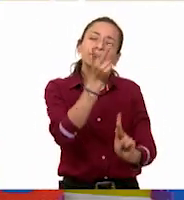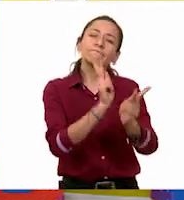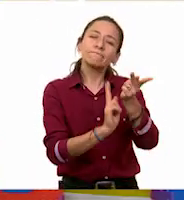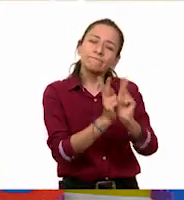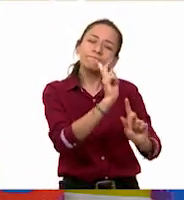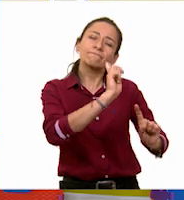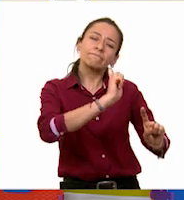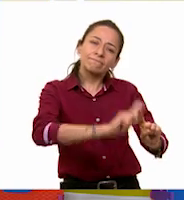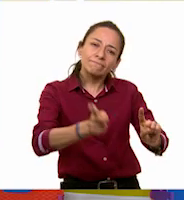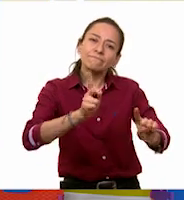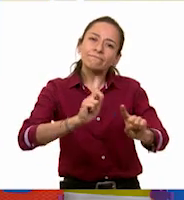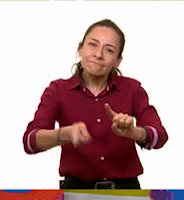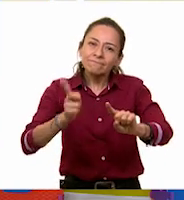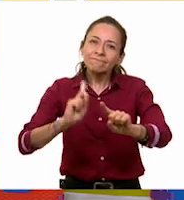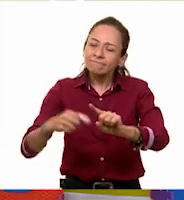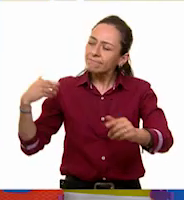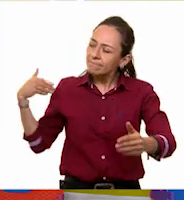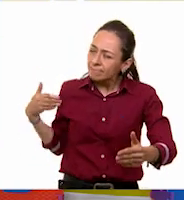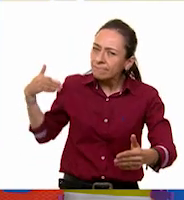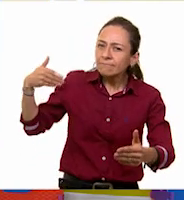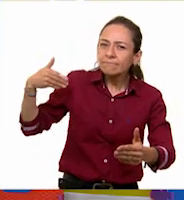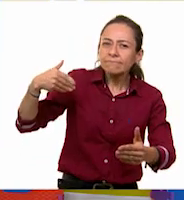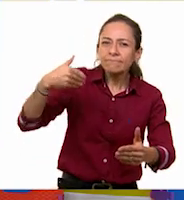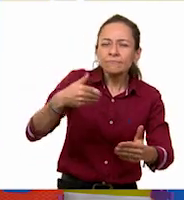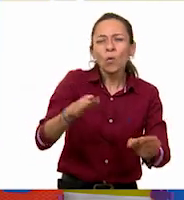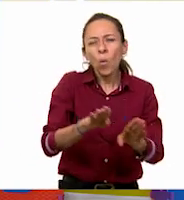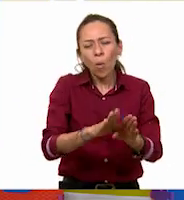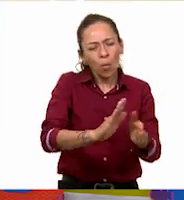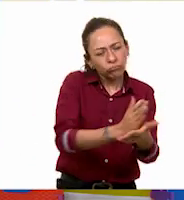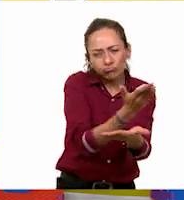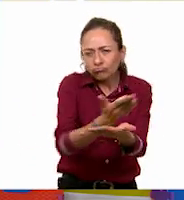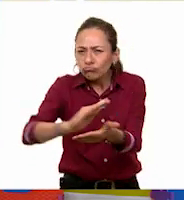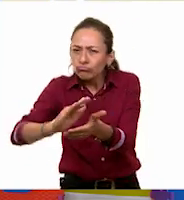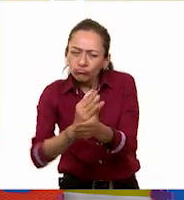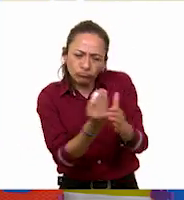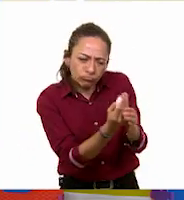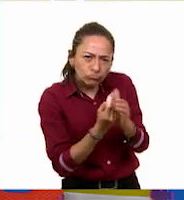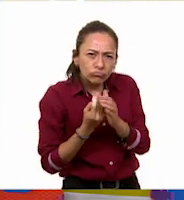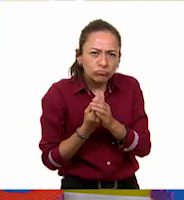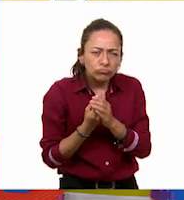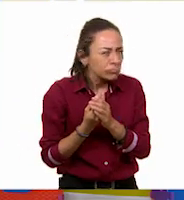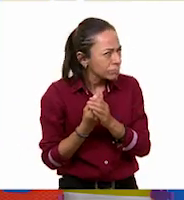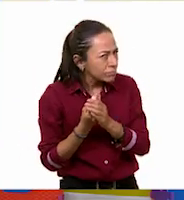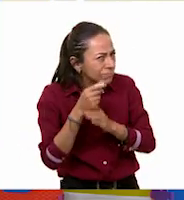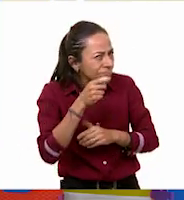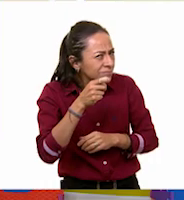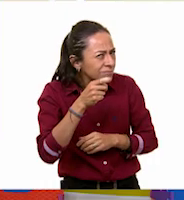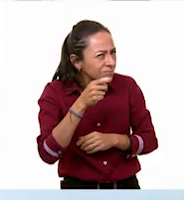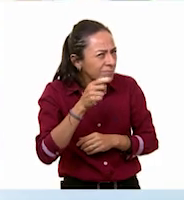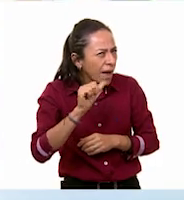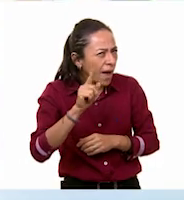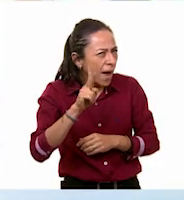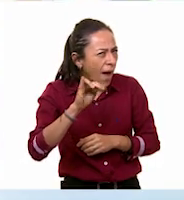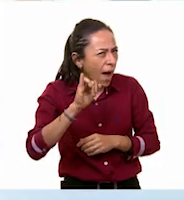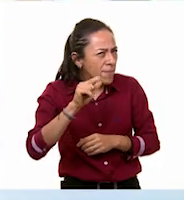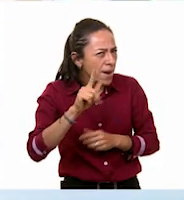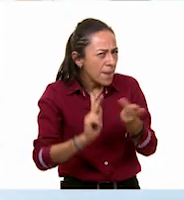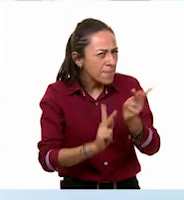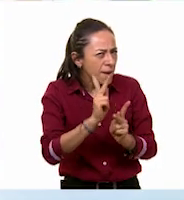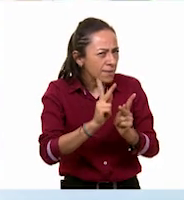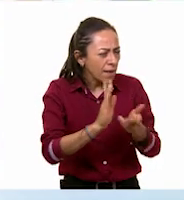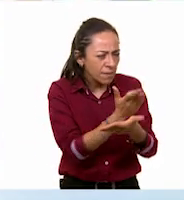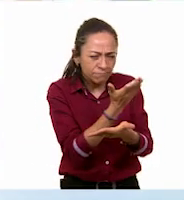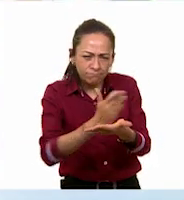reflexionado sobre cómo se clasifican. ¿Tú recuerdas cómo clasificábamos a las plantas, Abril? ¿Alguna vez lo